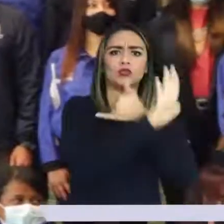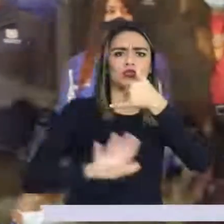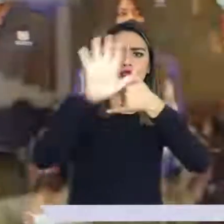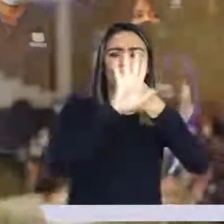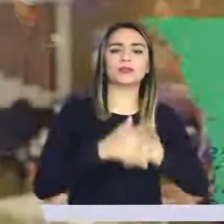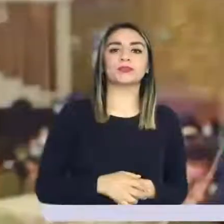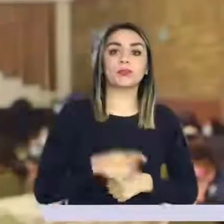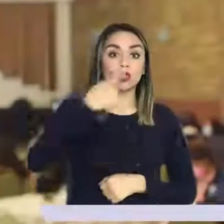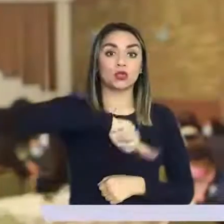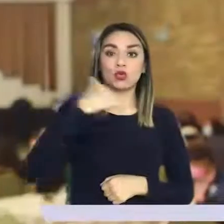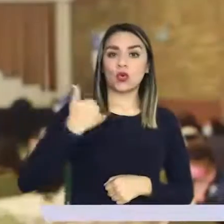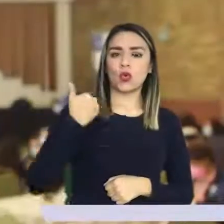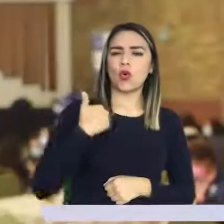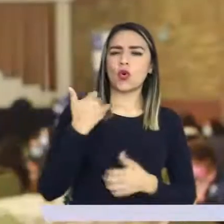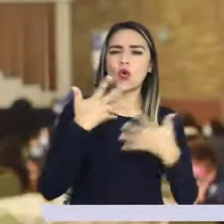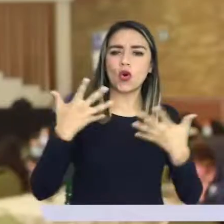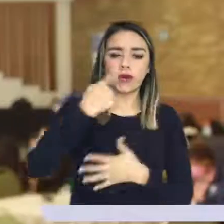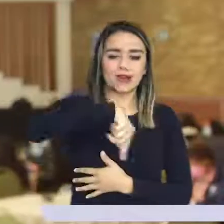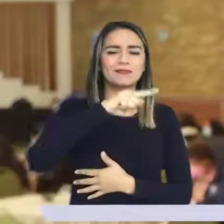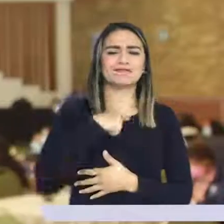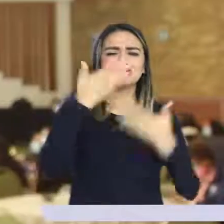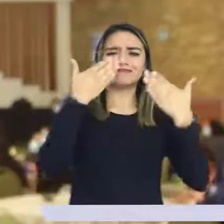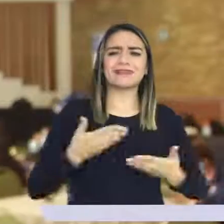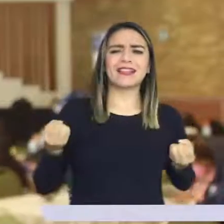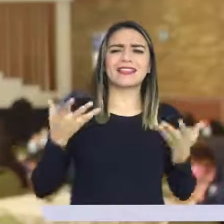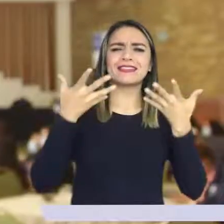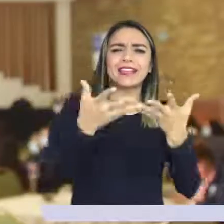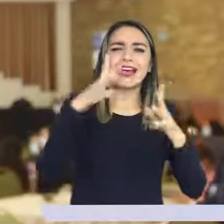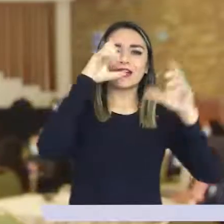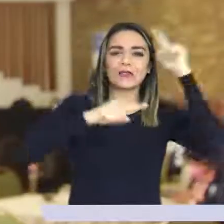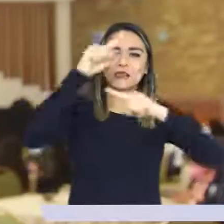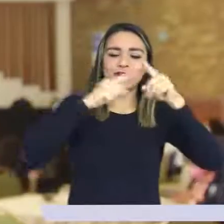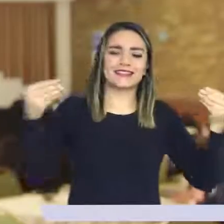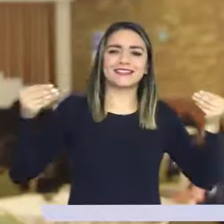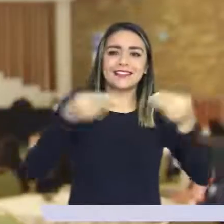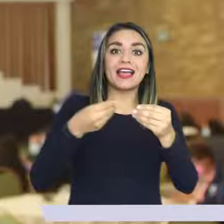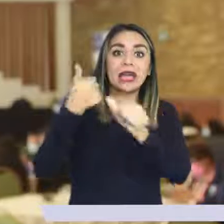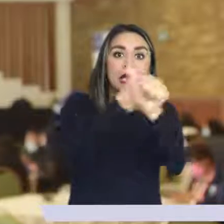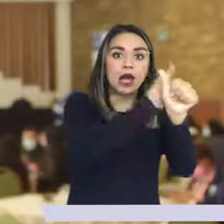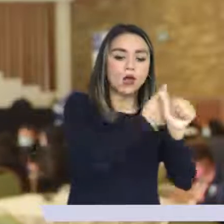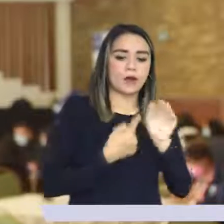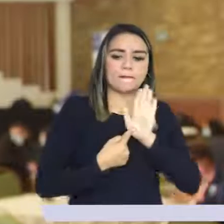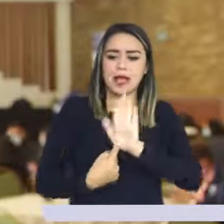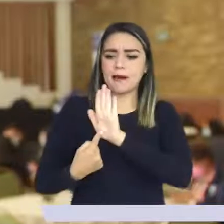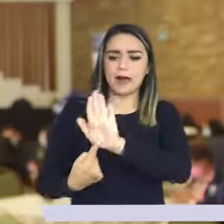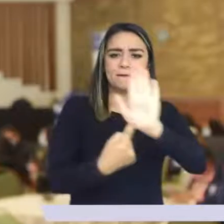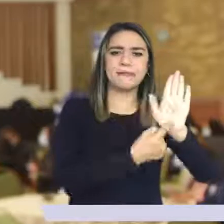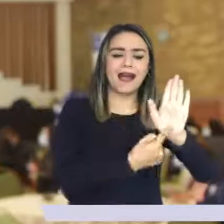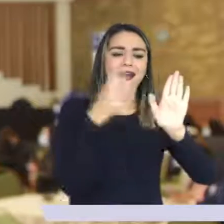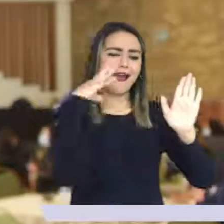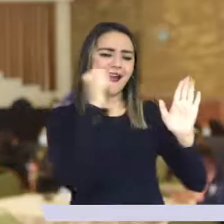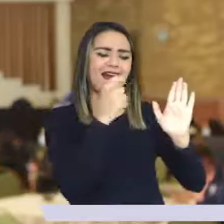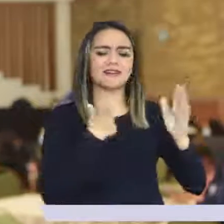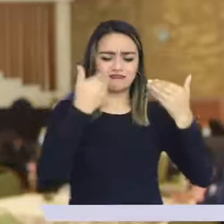capital del país. Somos jóvenes que deseamos aportar al sector turístico y cada uno en su presentación dejó